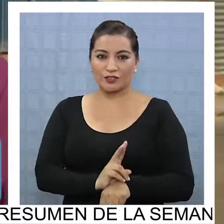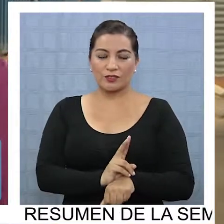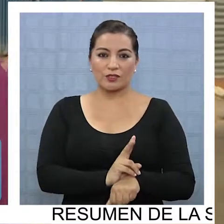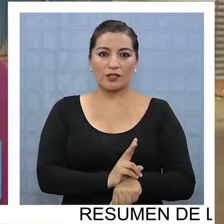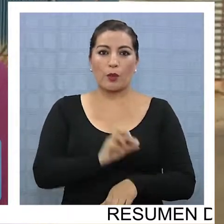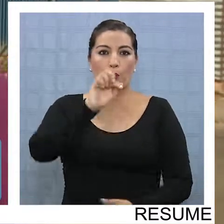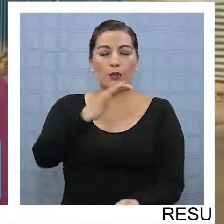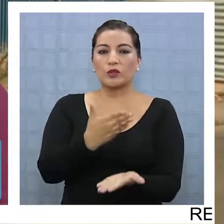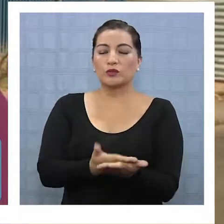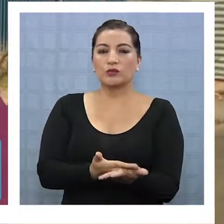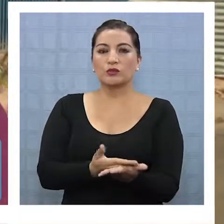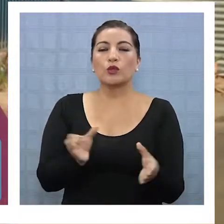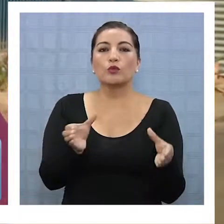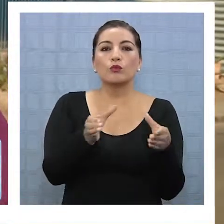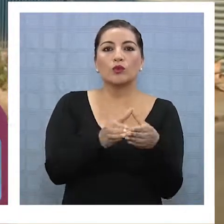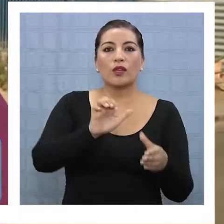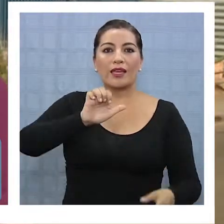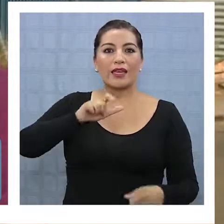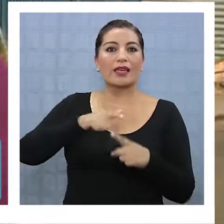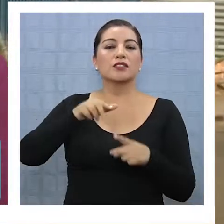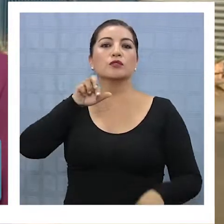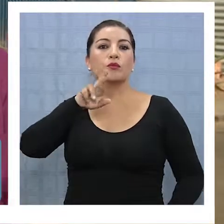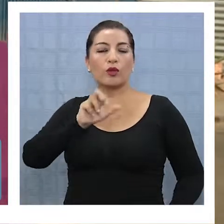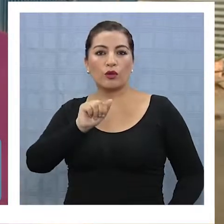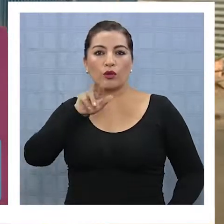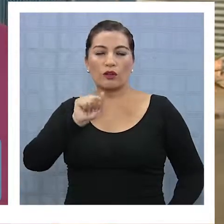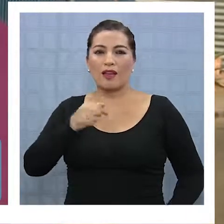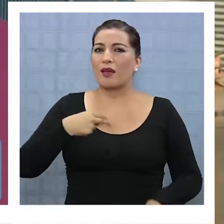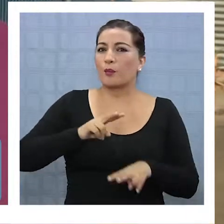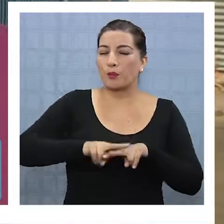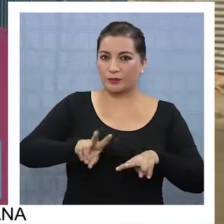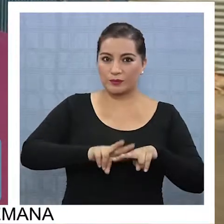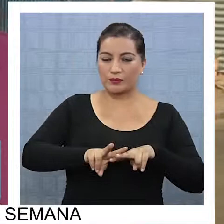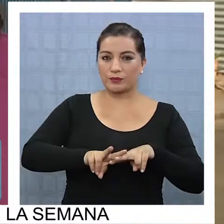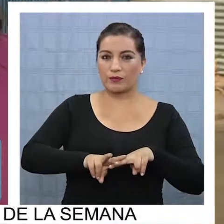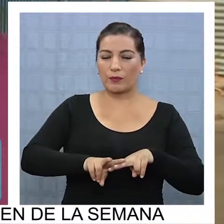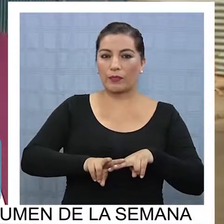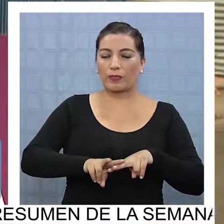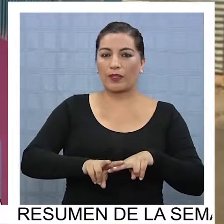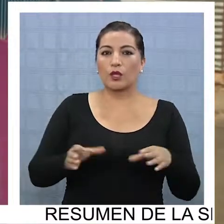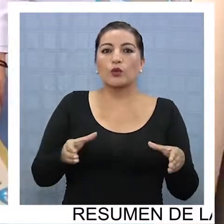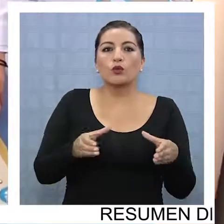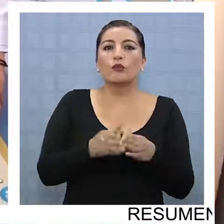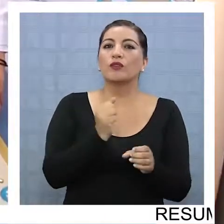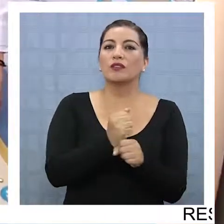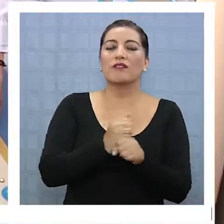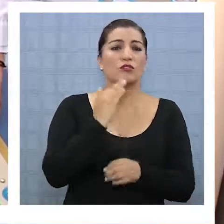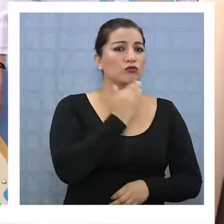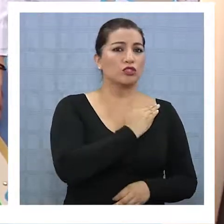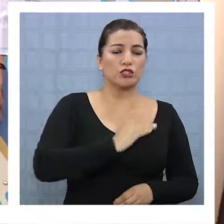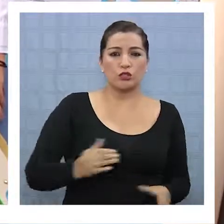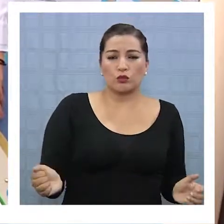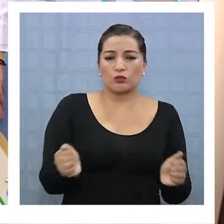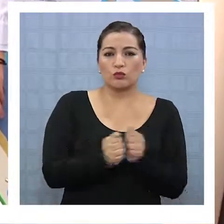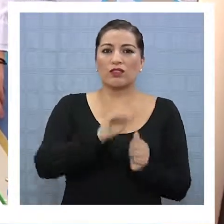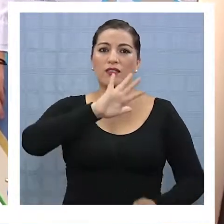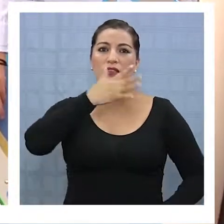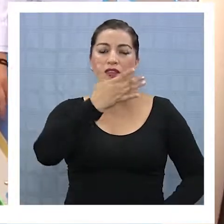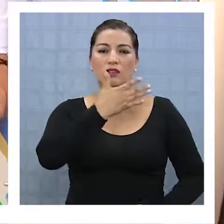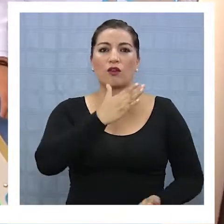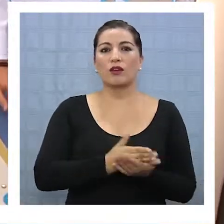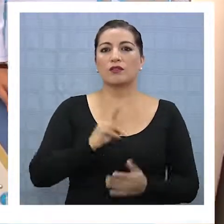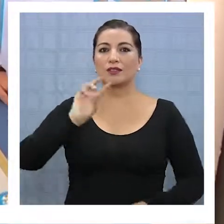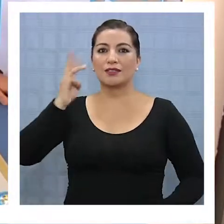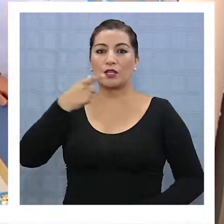para que postulen a los clubes Explora, que consiste en que ellos conformen un grupo de trabajo con sus niños, desde quinto a